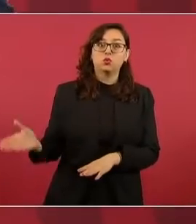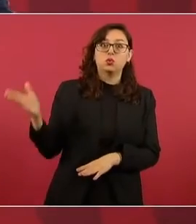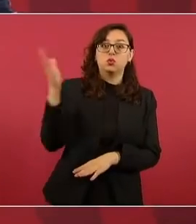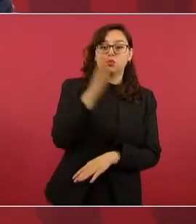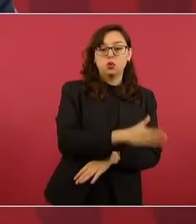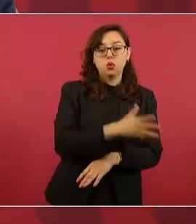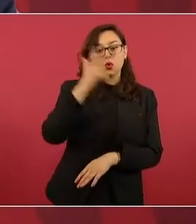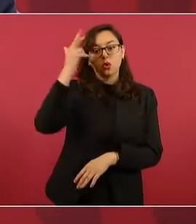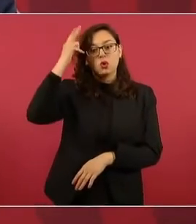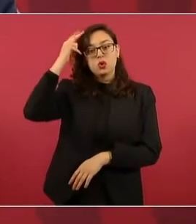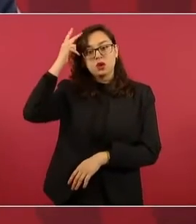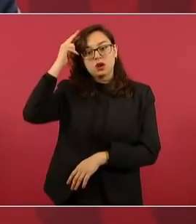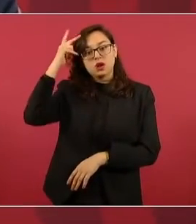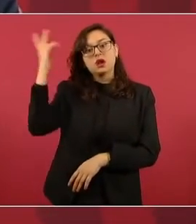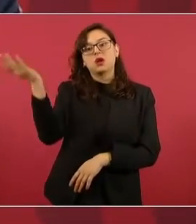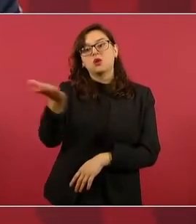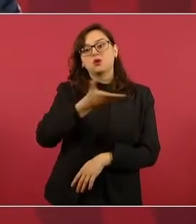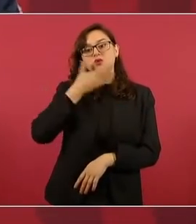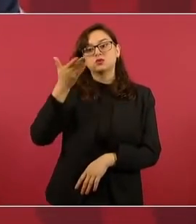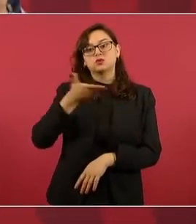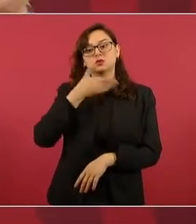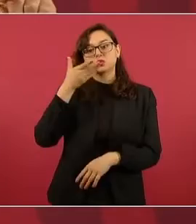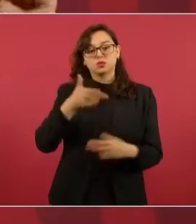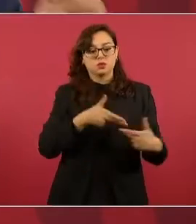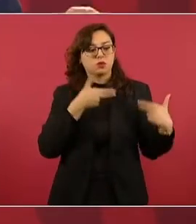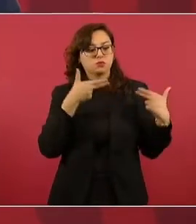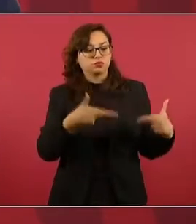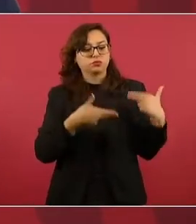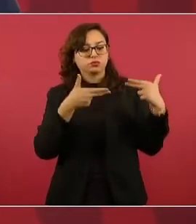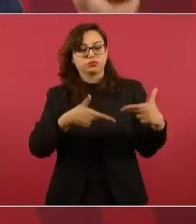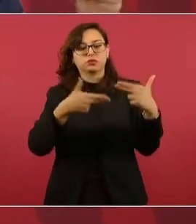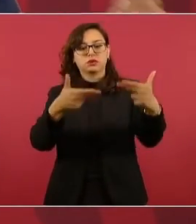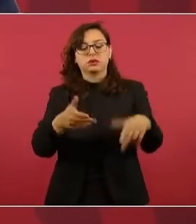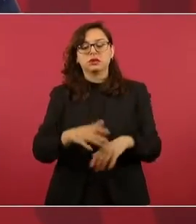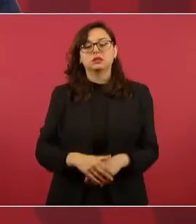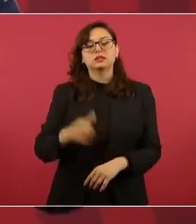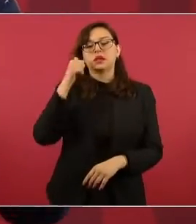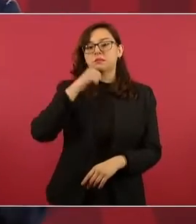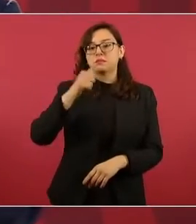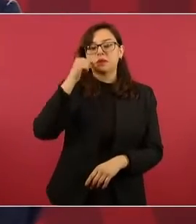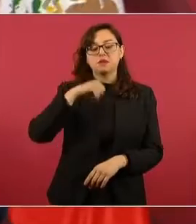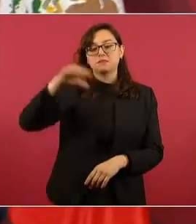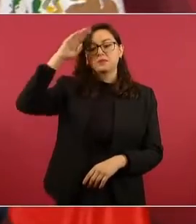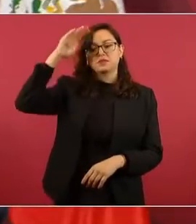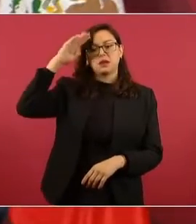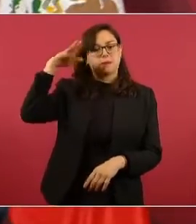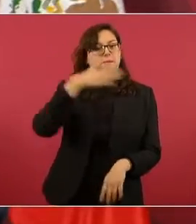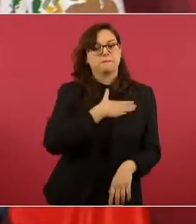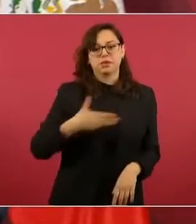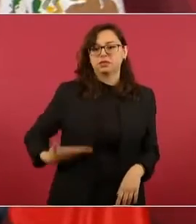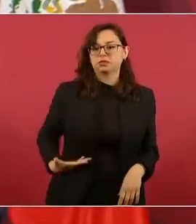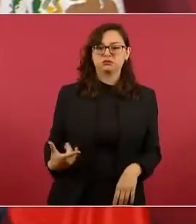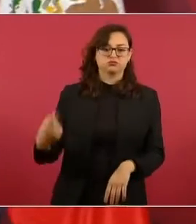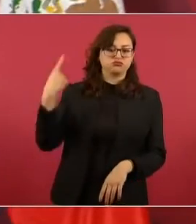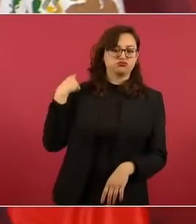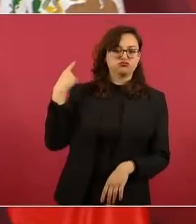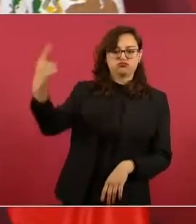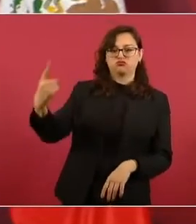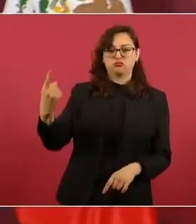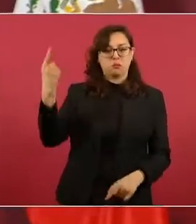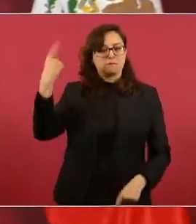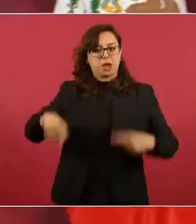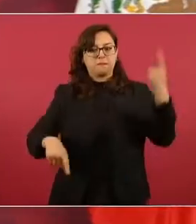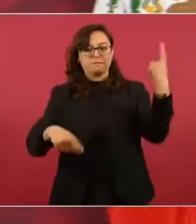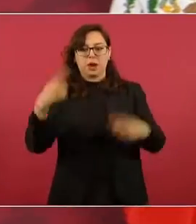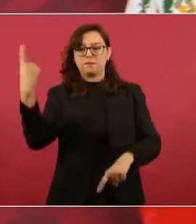en esa práctica de que el poder de los poderes era el Ejecutivo y el